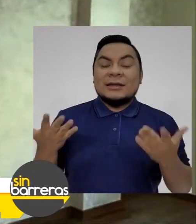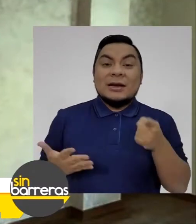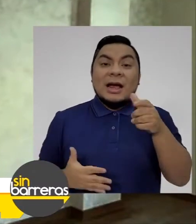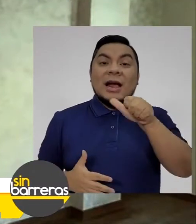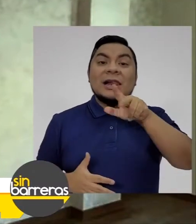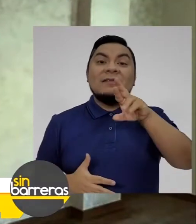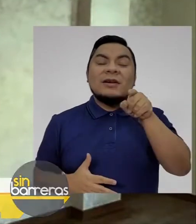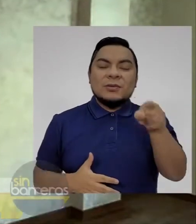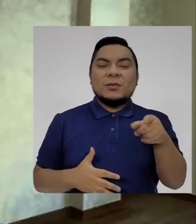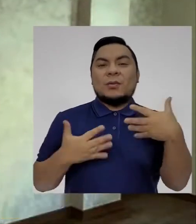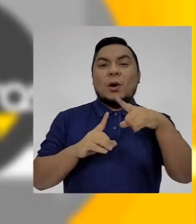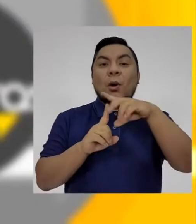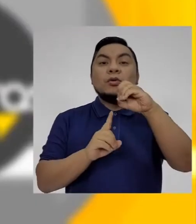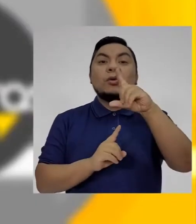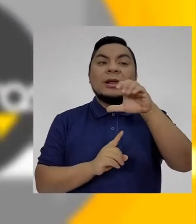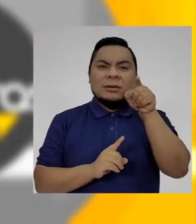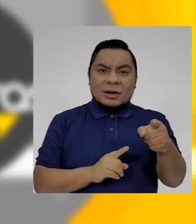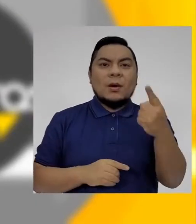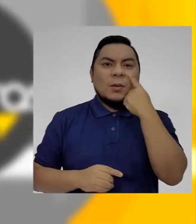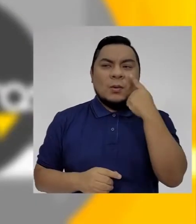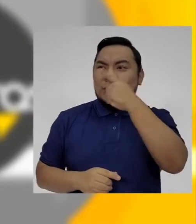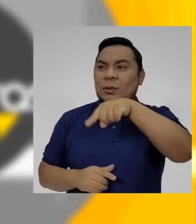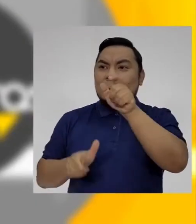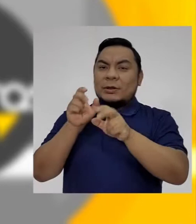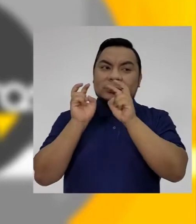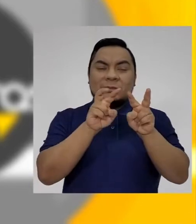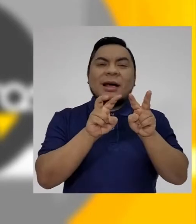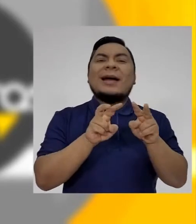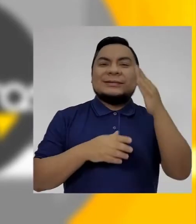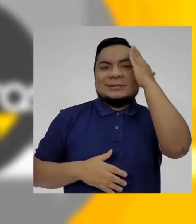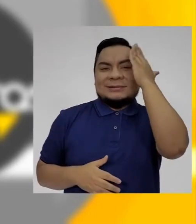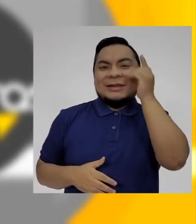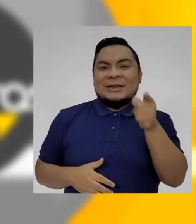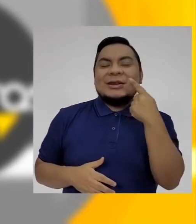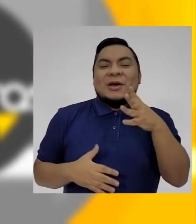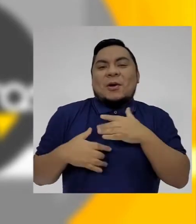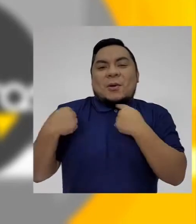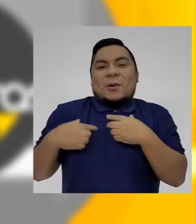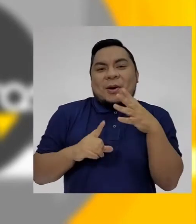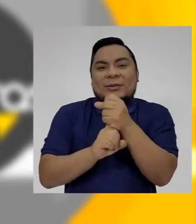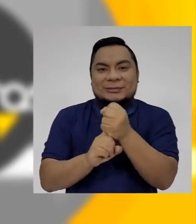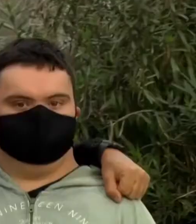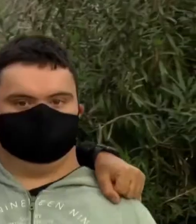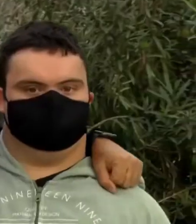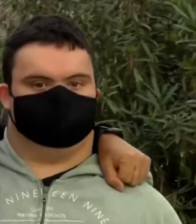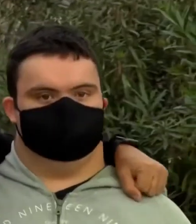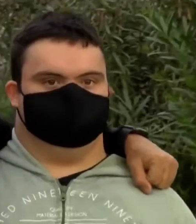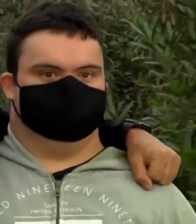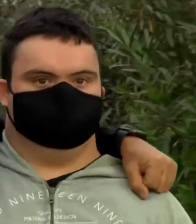Álvaro Toledo, quien conoce a Álvaro, conquista su corazón.